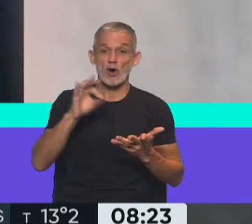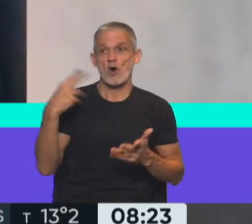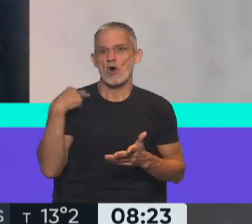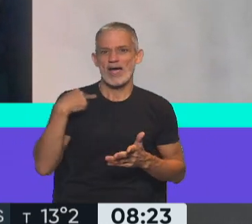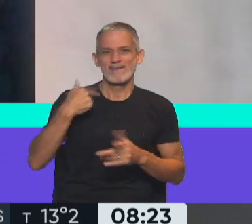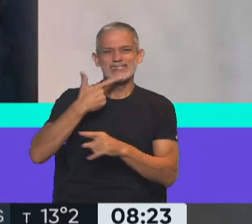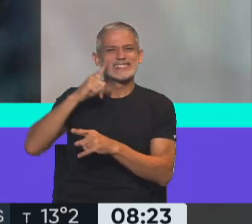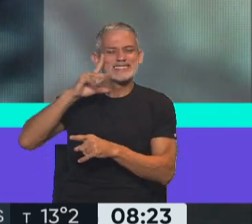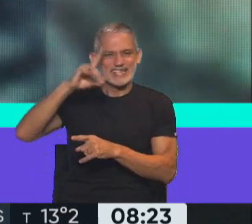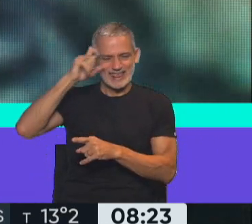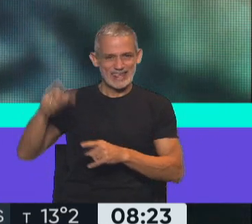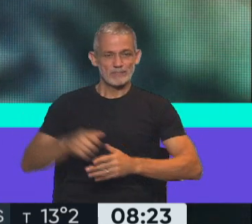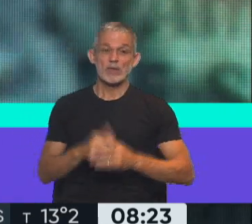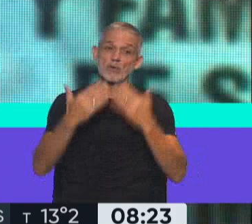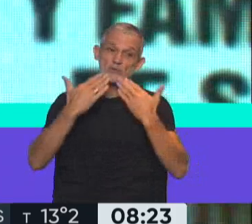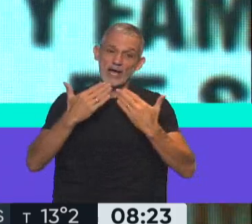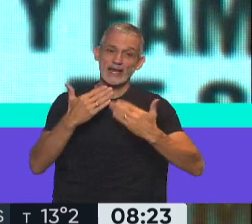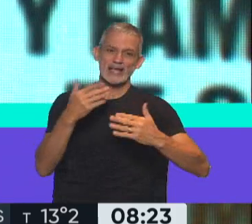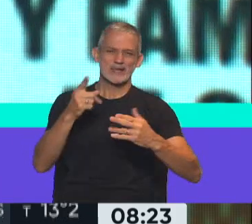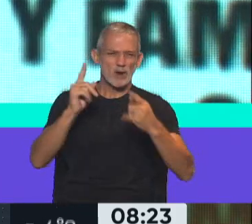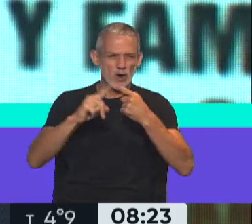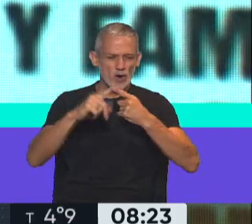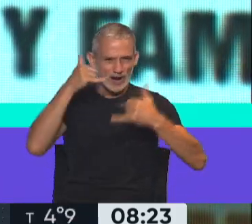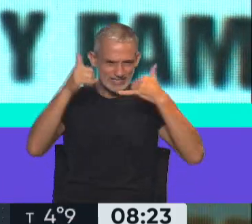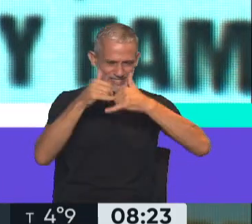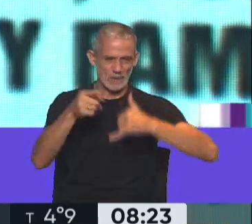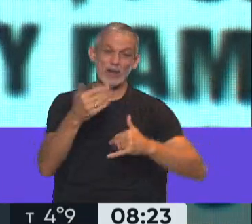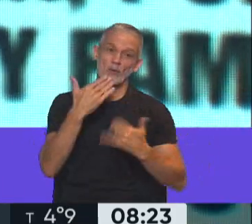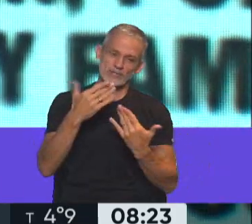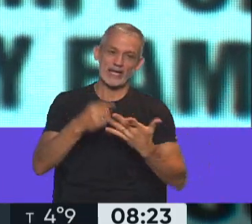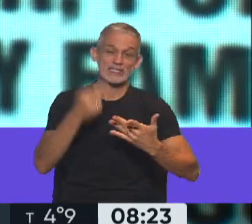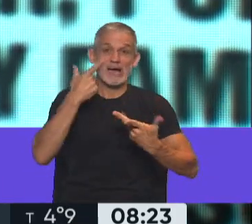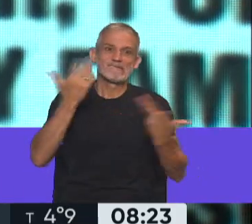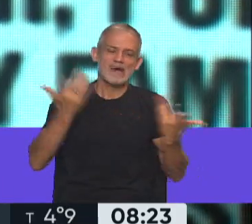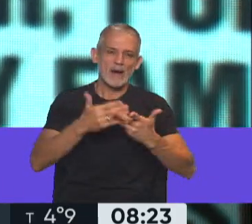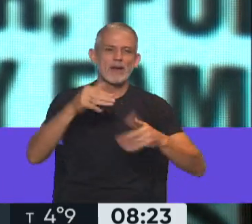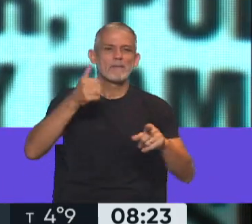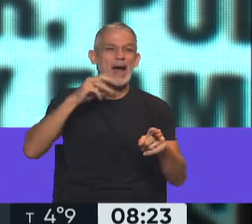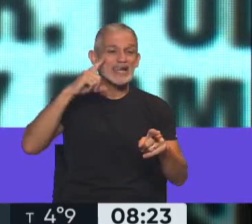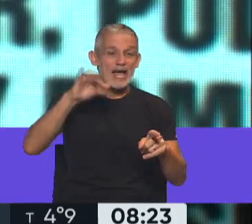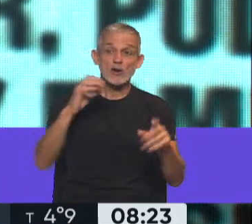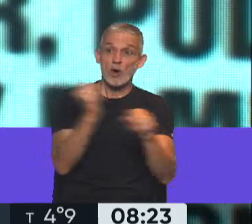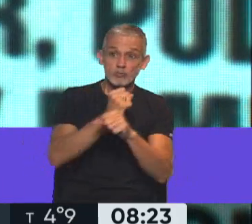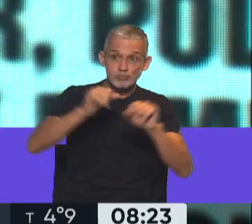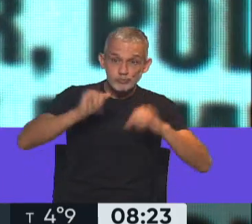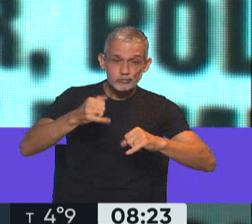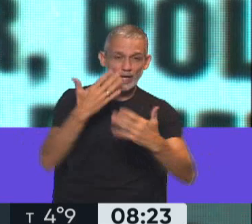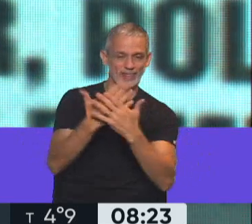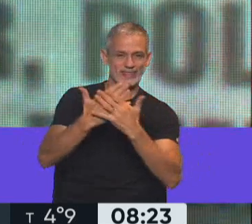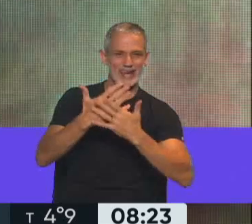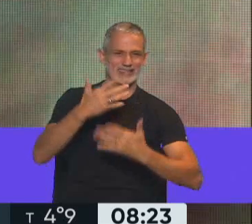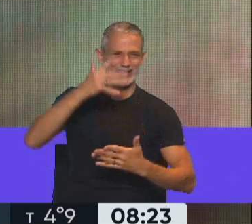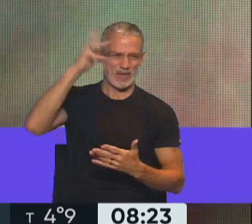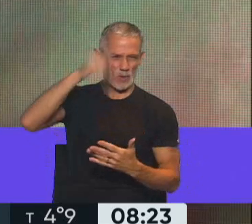de la SIDE. O'Donnell, le agradecemos muchísimo el contacto con la televisión pública y veremos si finalmente Mariano Macri ratifica todo lo que usted le